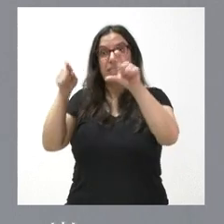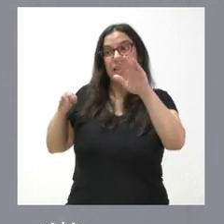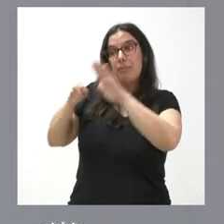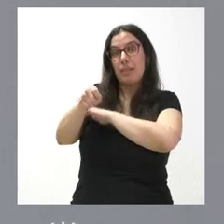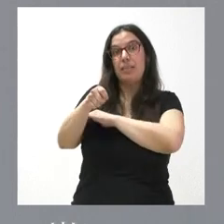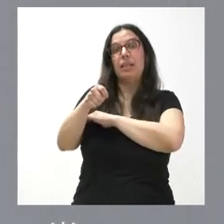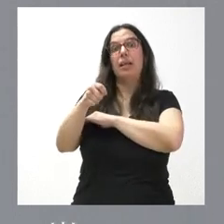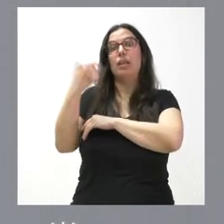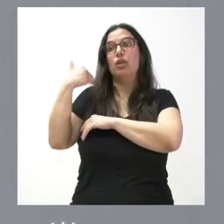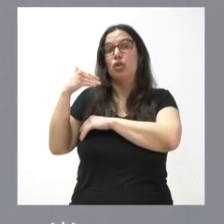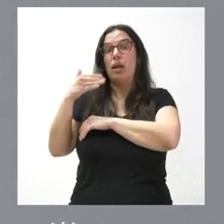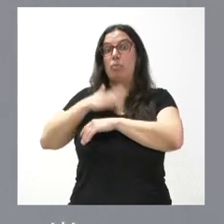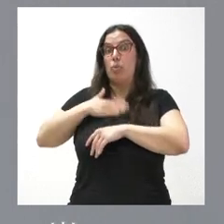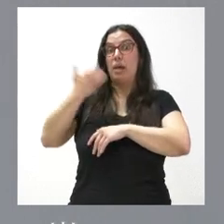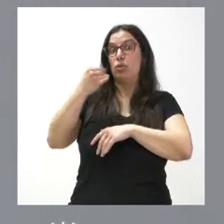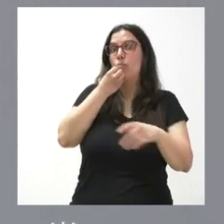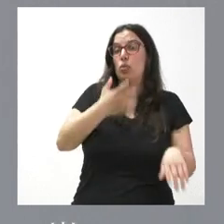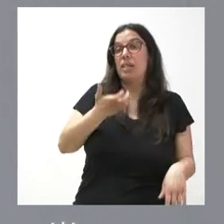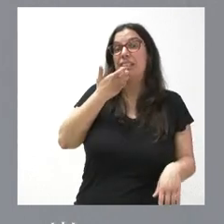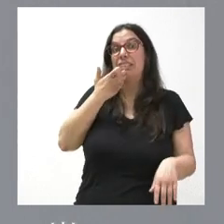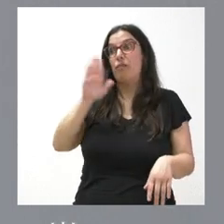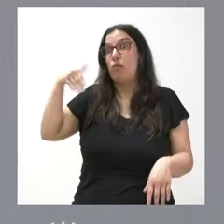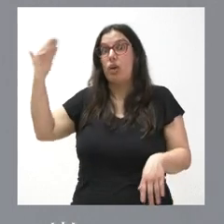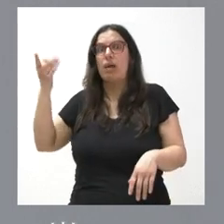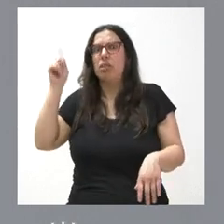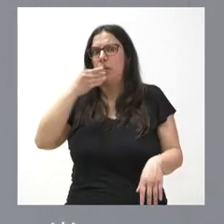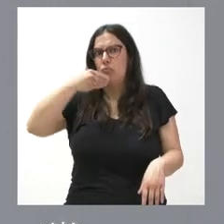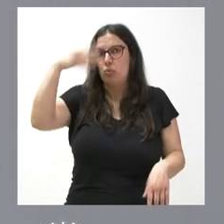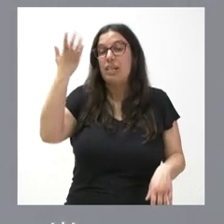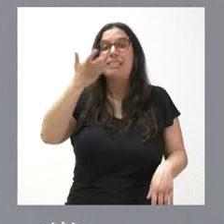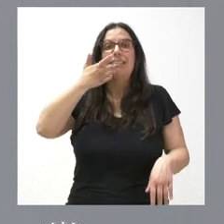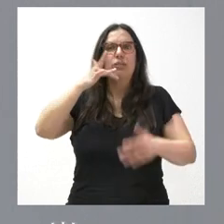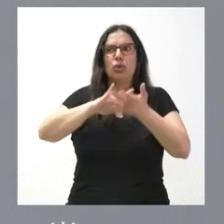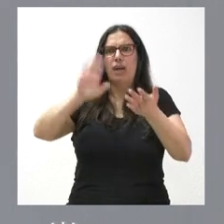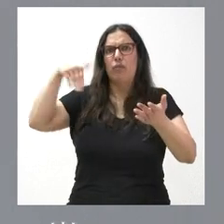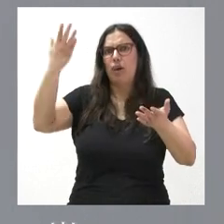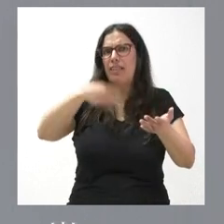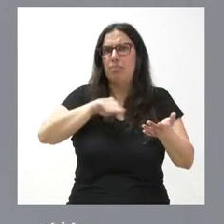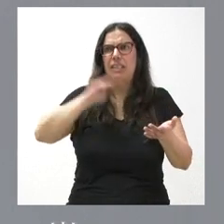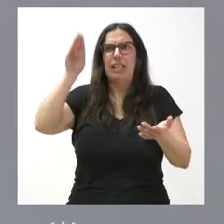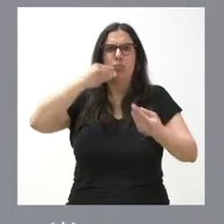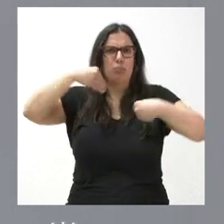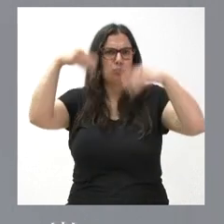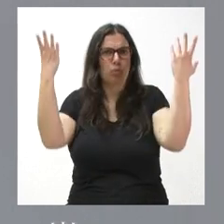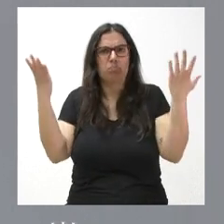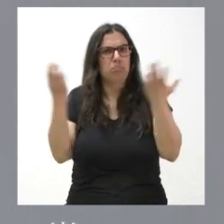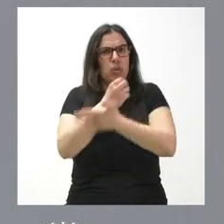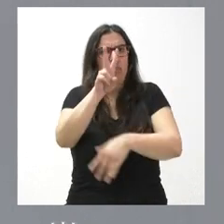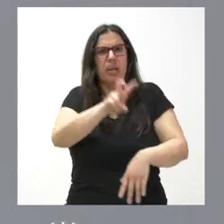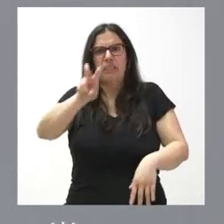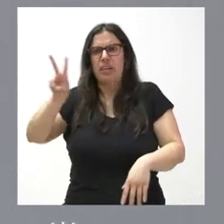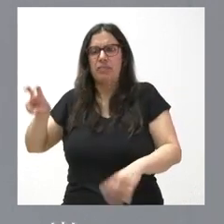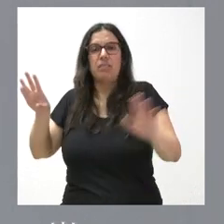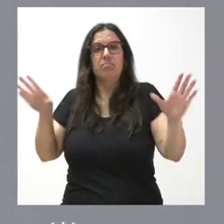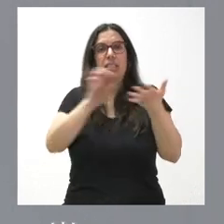de capital soriano es estupendo. Si son de capital de otras provincias también es estupendo. Si son de fuera de España también es estupendo. Castilla y León está